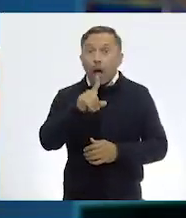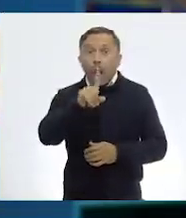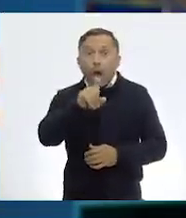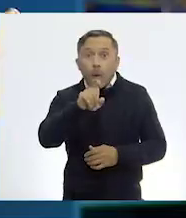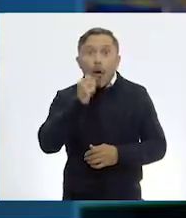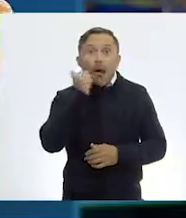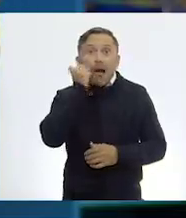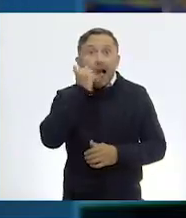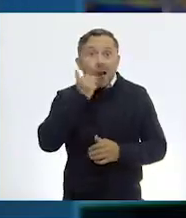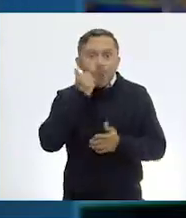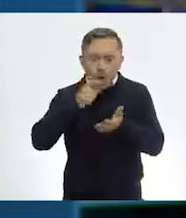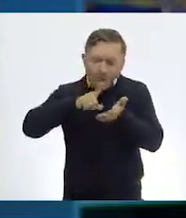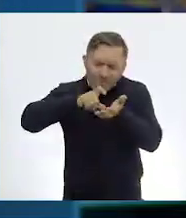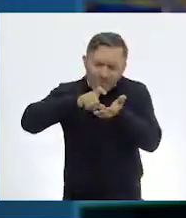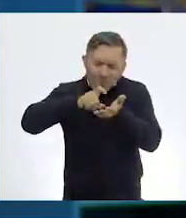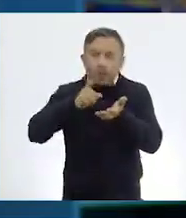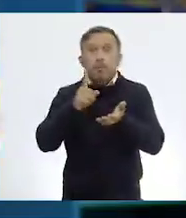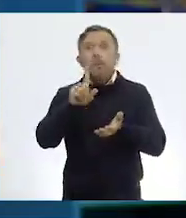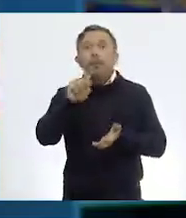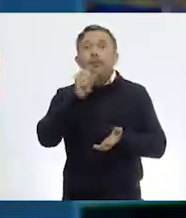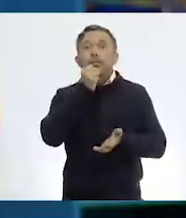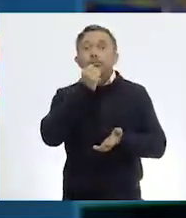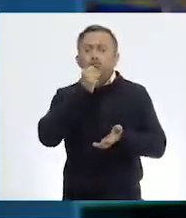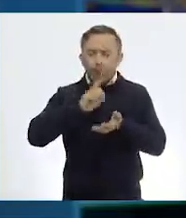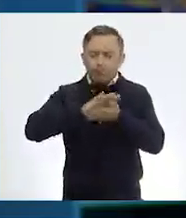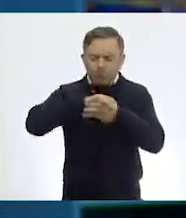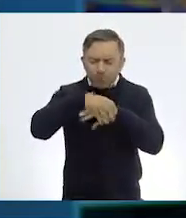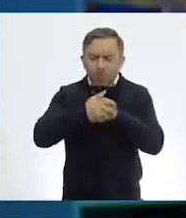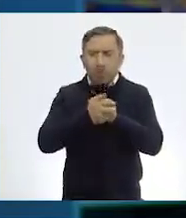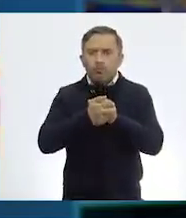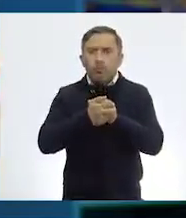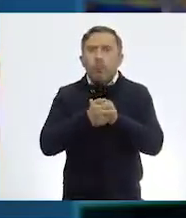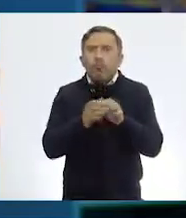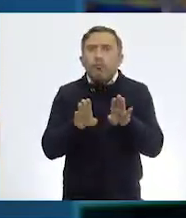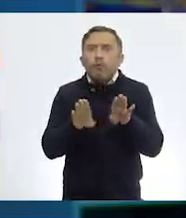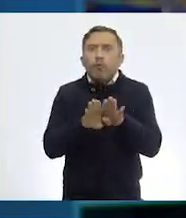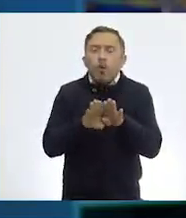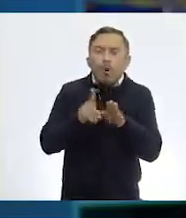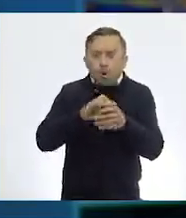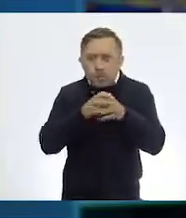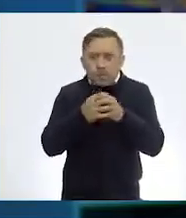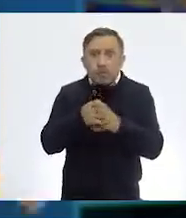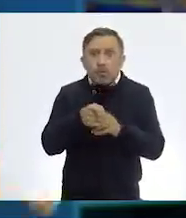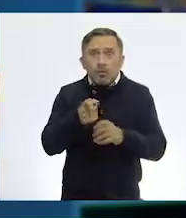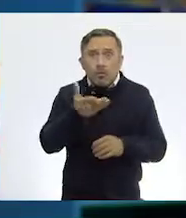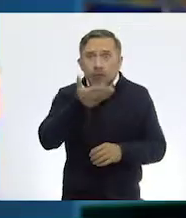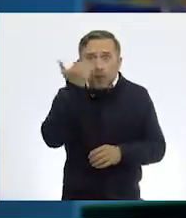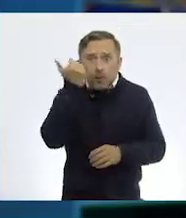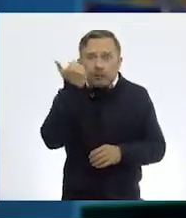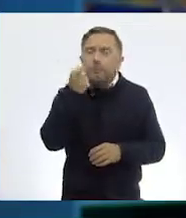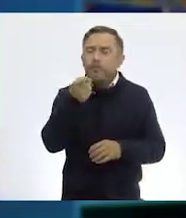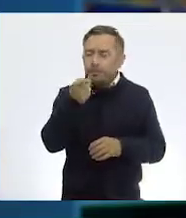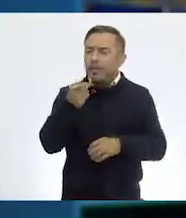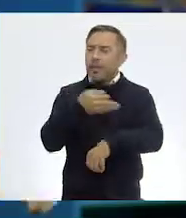20 segundos. Si no sabes cómo hacerlo, pida ayuda en casa.